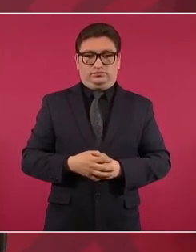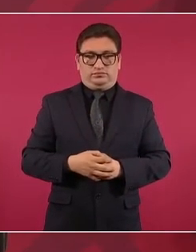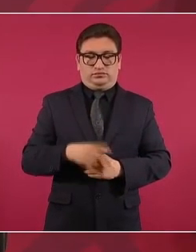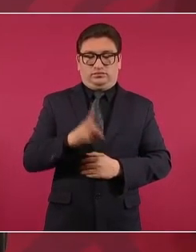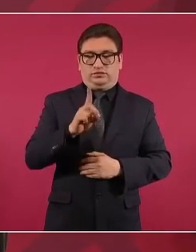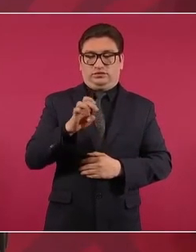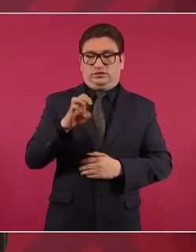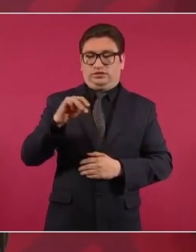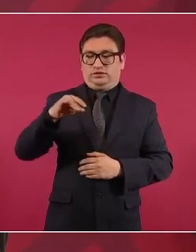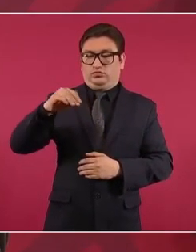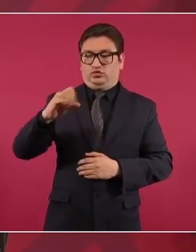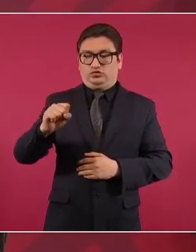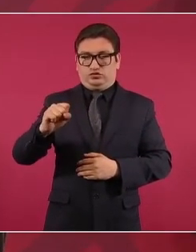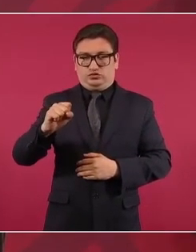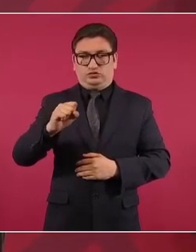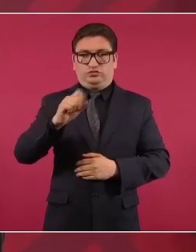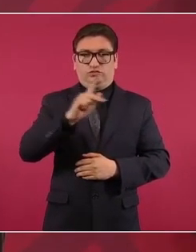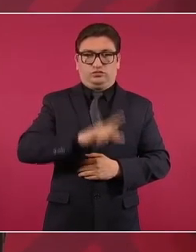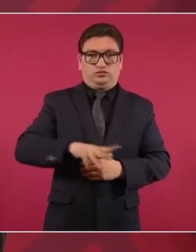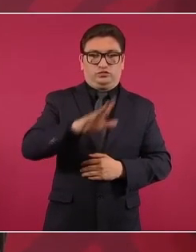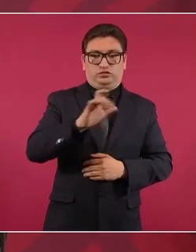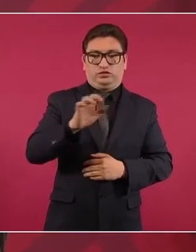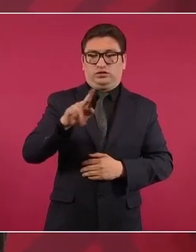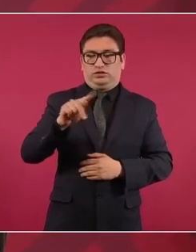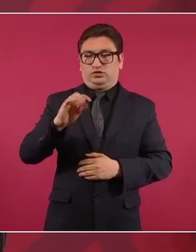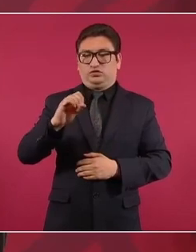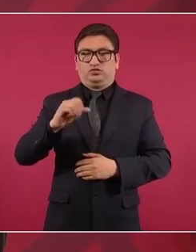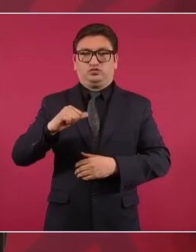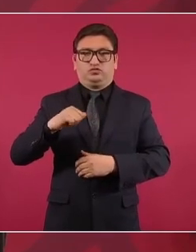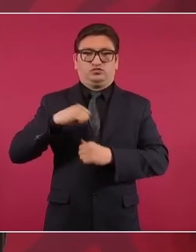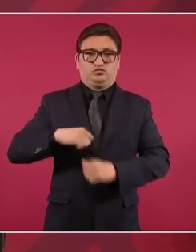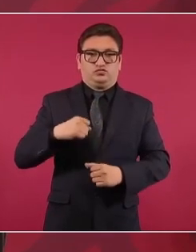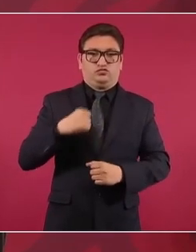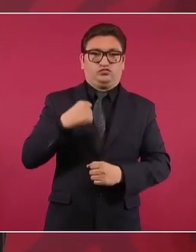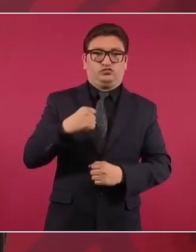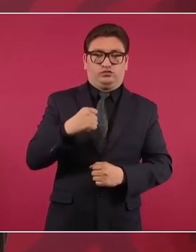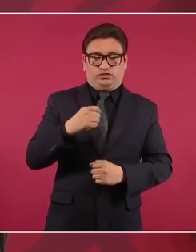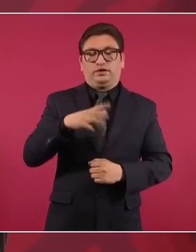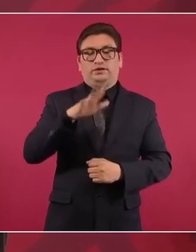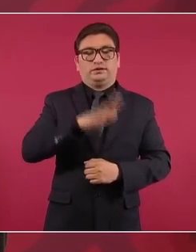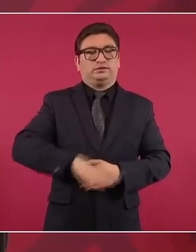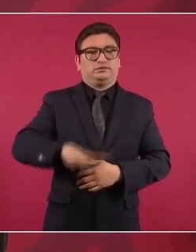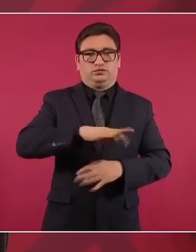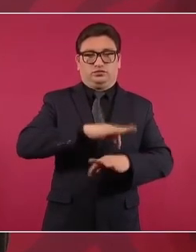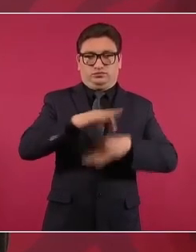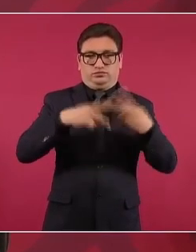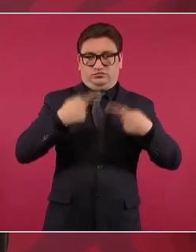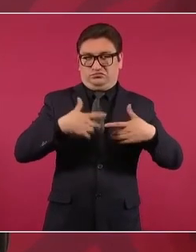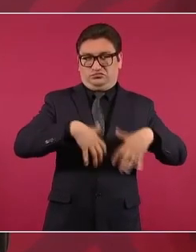Demos, es pueblo, Kratos es poder, es el poder del pueblo.